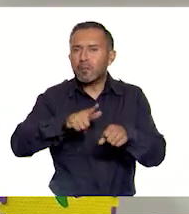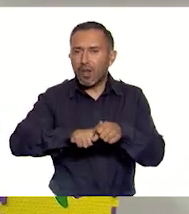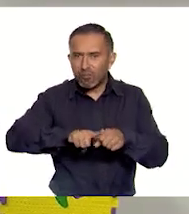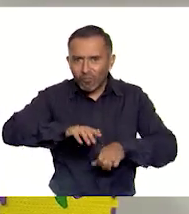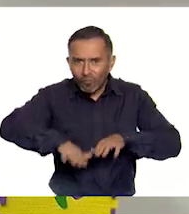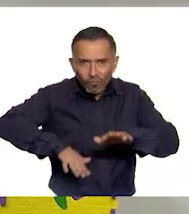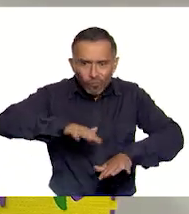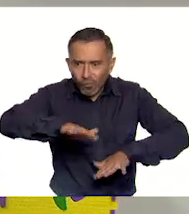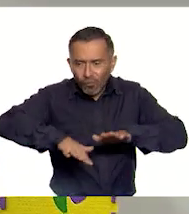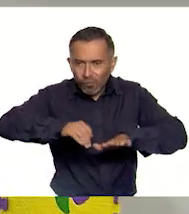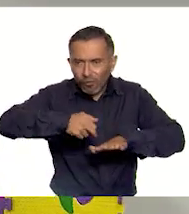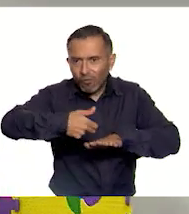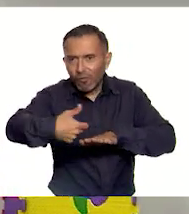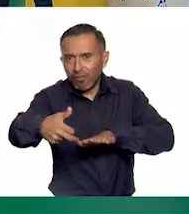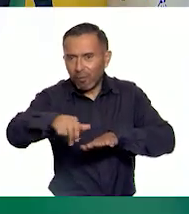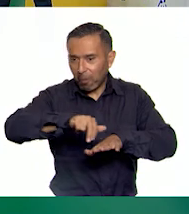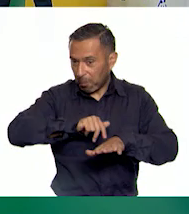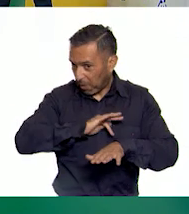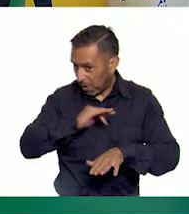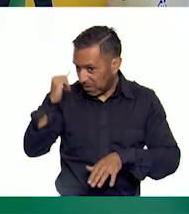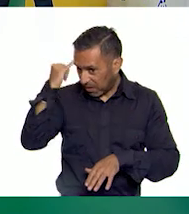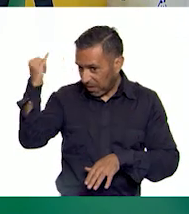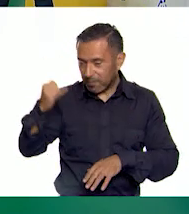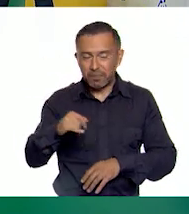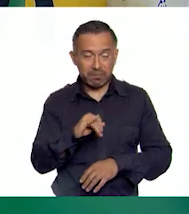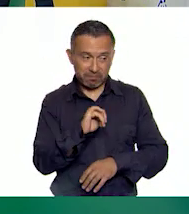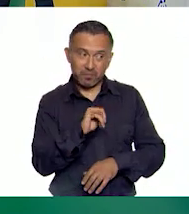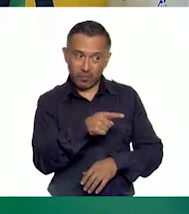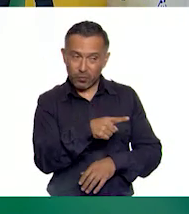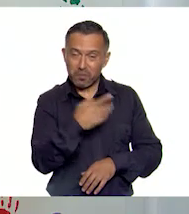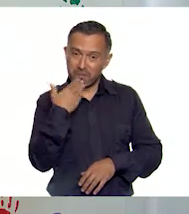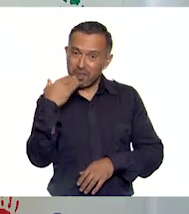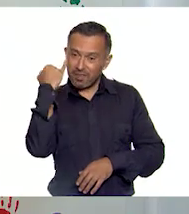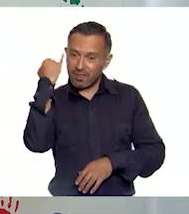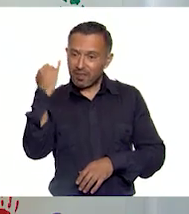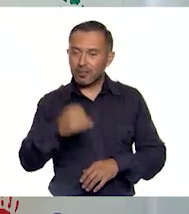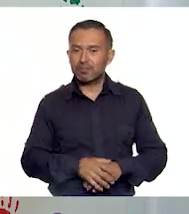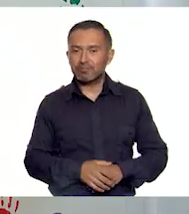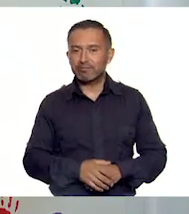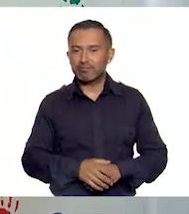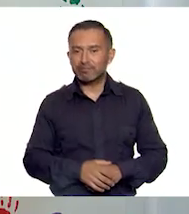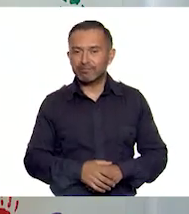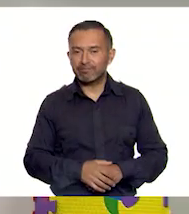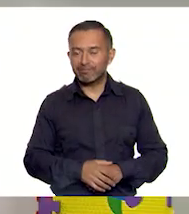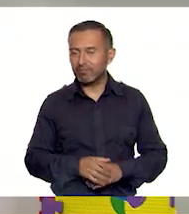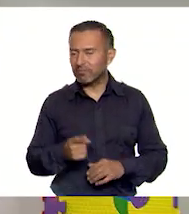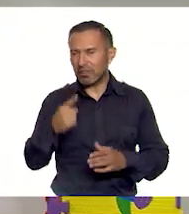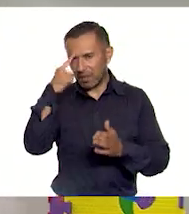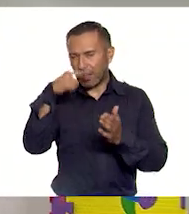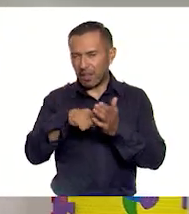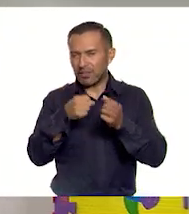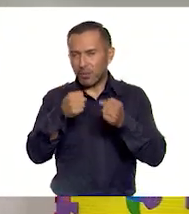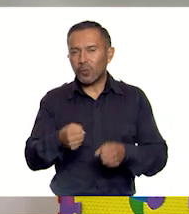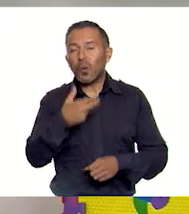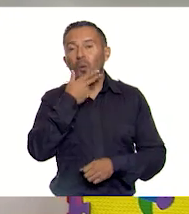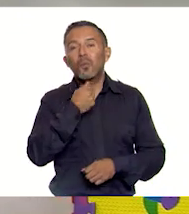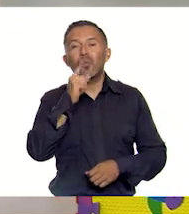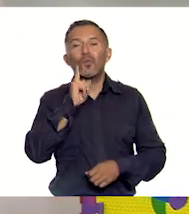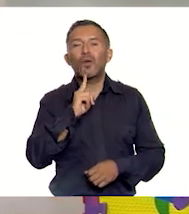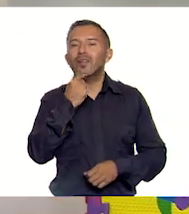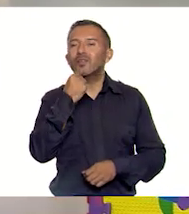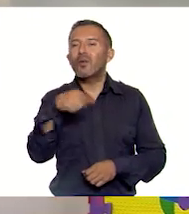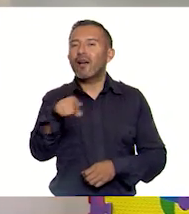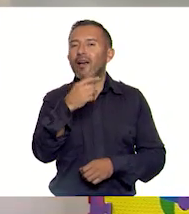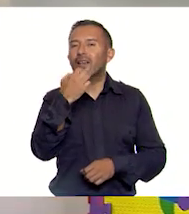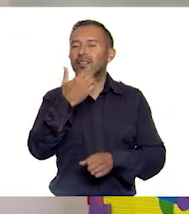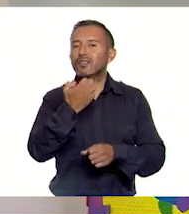¿verdad? Esa sería una excelente forma de mantenernos activos. Ah, pues sí. Estoy segura de que las niñas y los niños de quinto y sexto